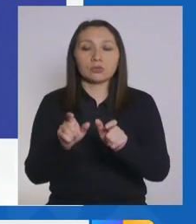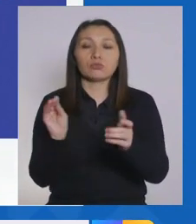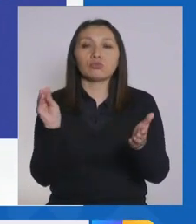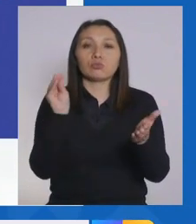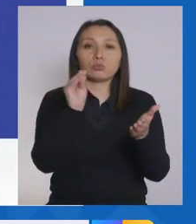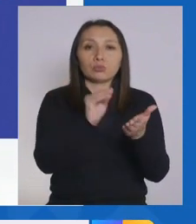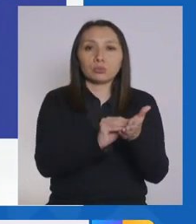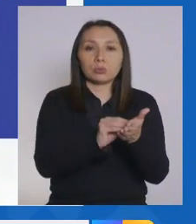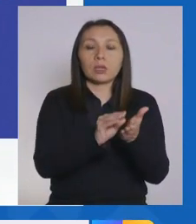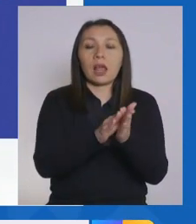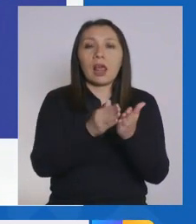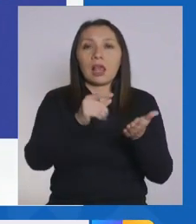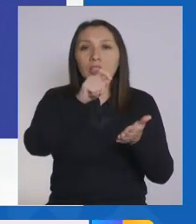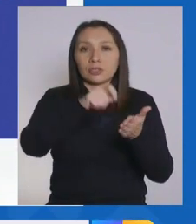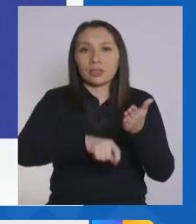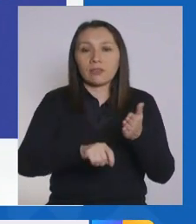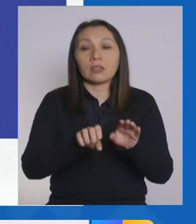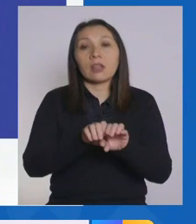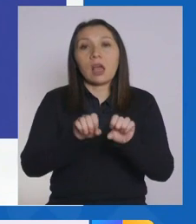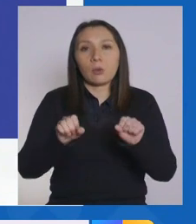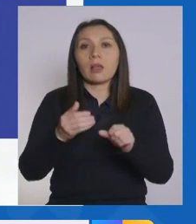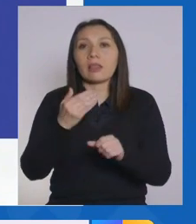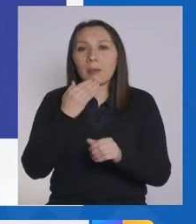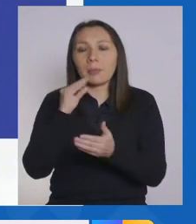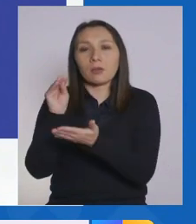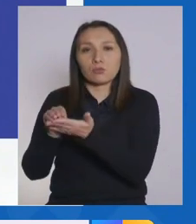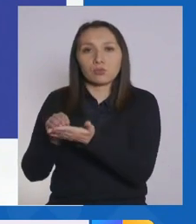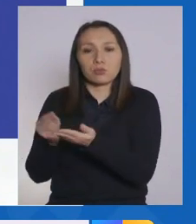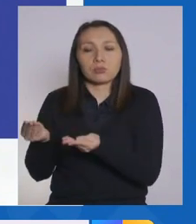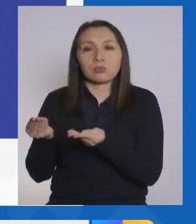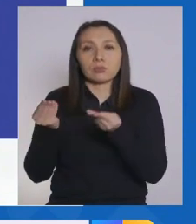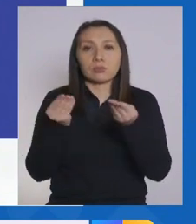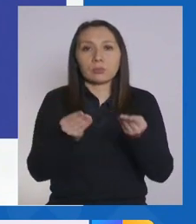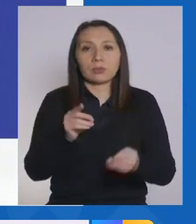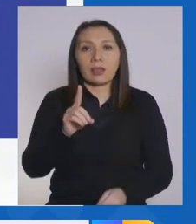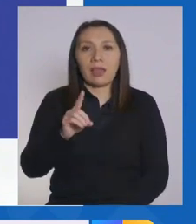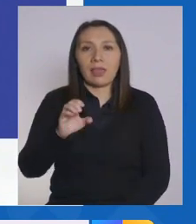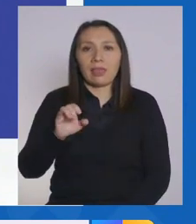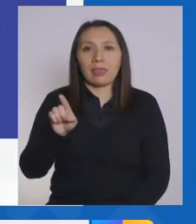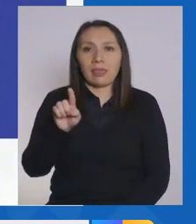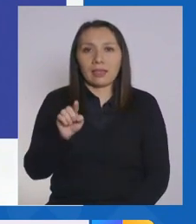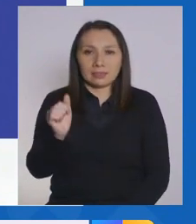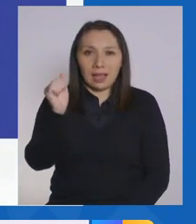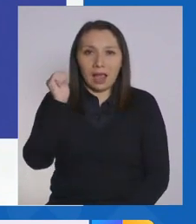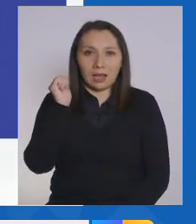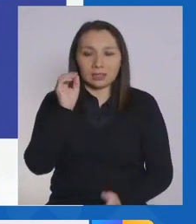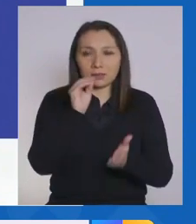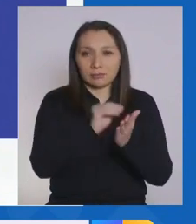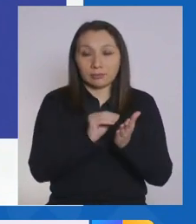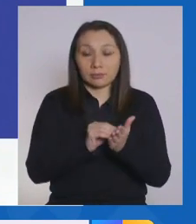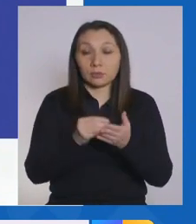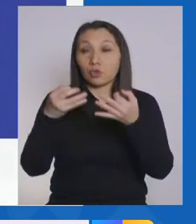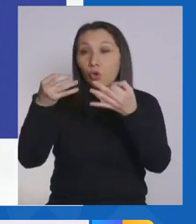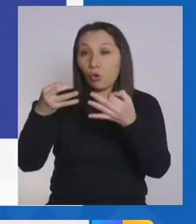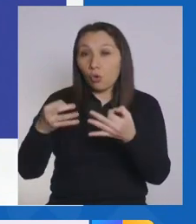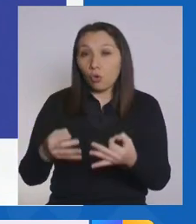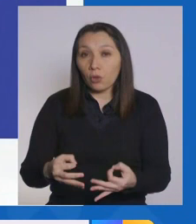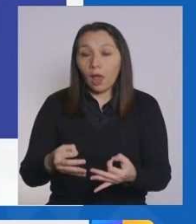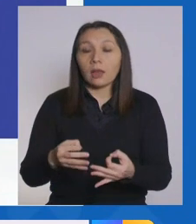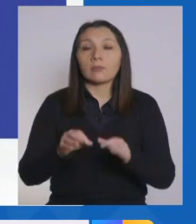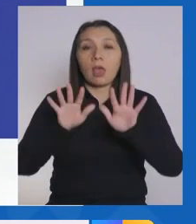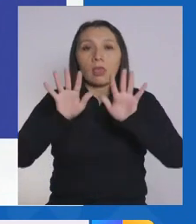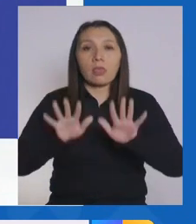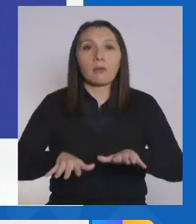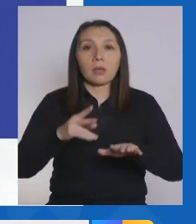inscritas en el registro civil, de acuerdo a los datos entregados en el DEIS en el día de ayer, lo que da un total de